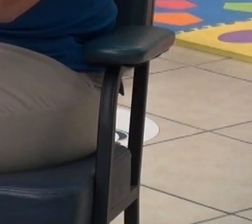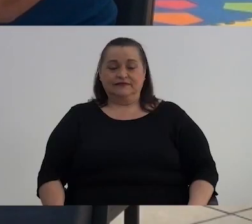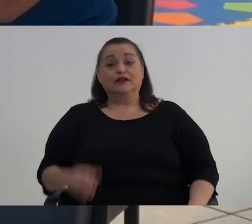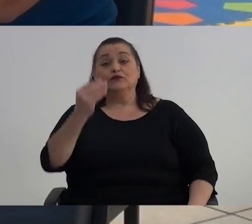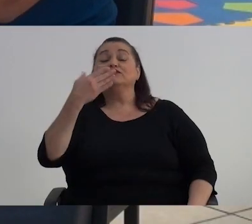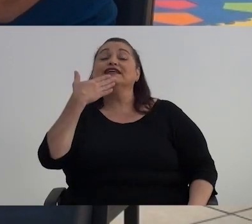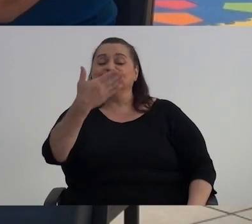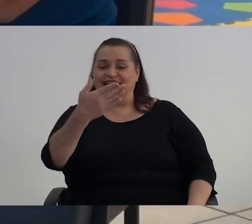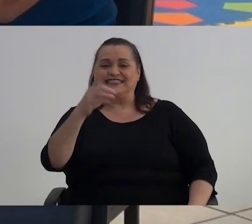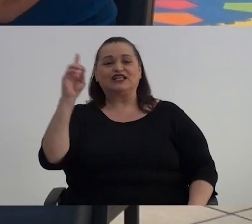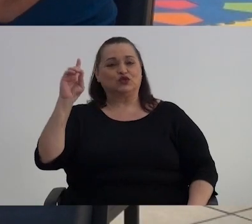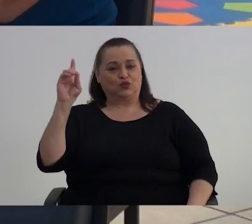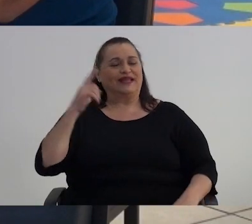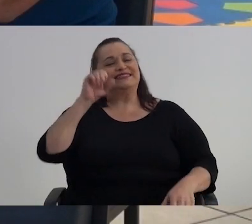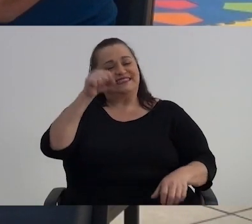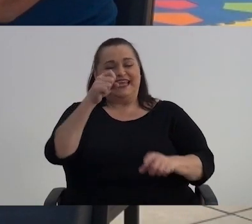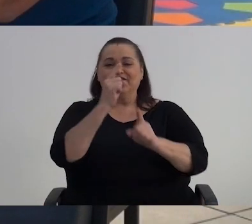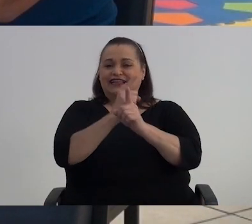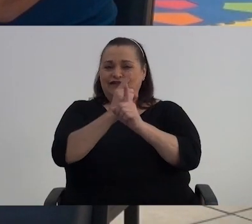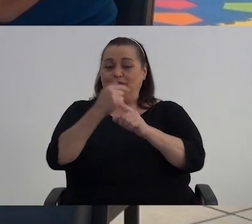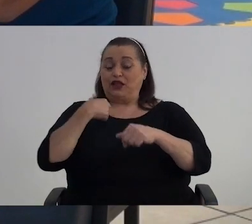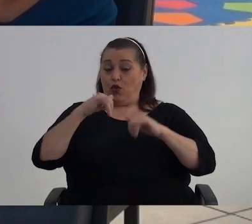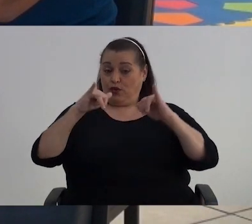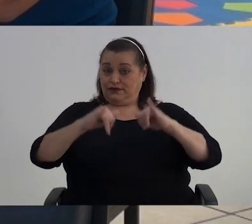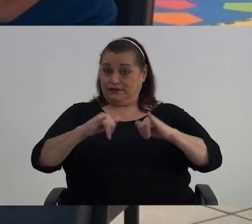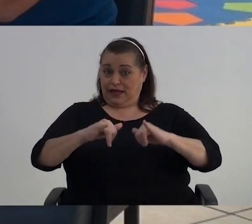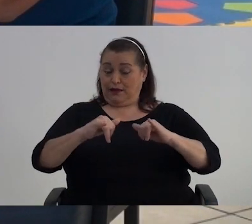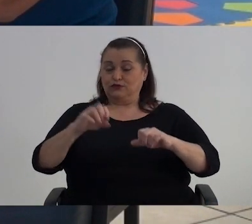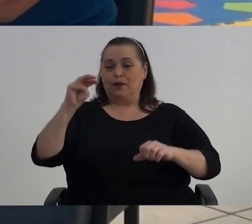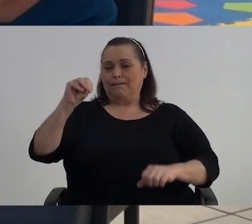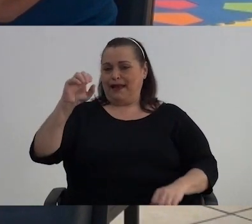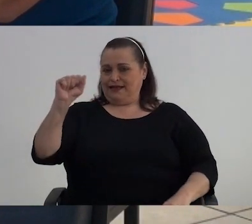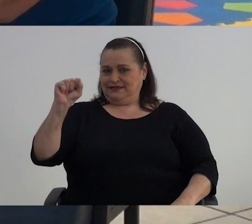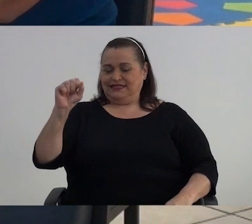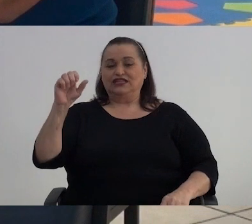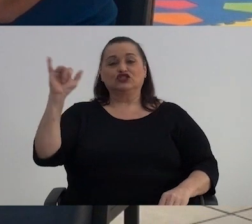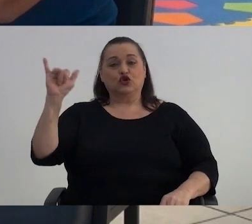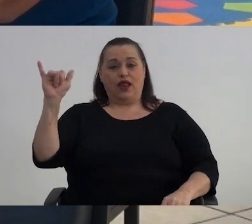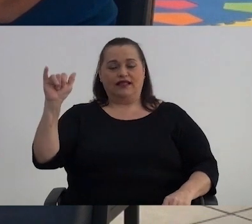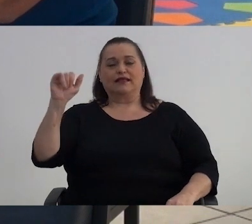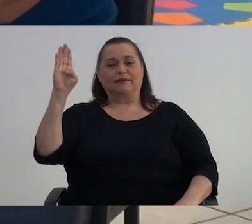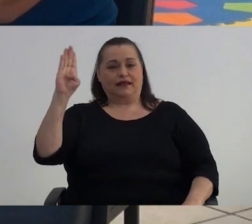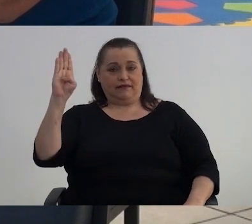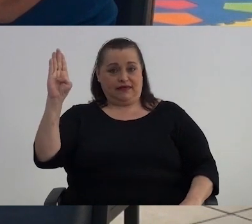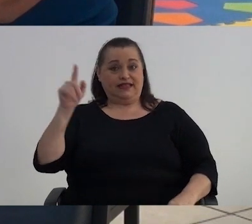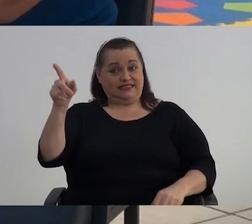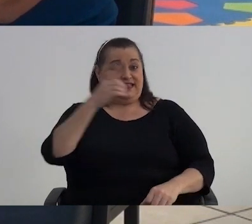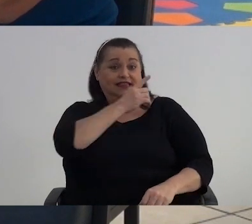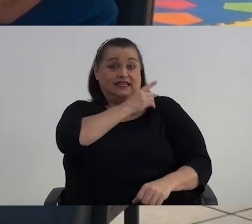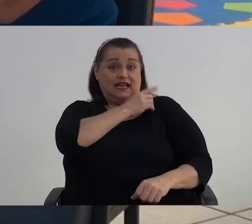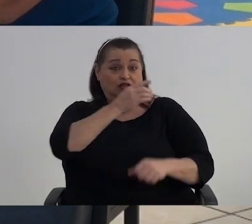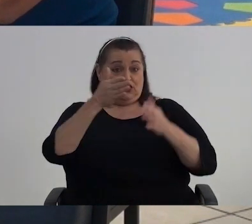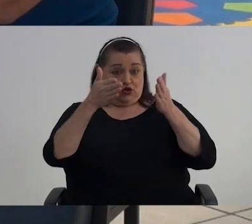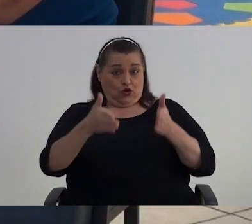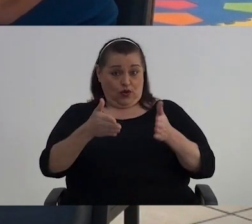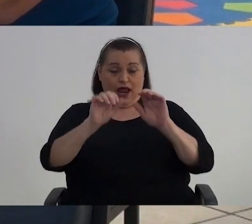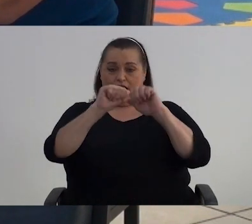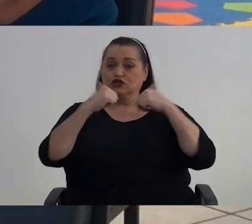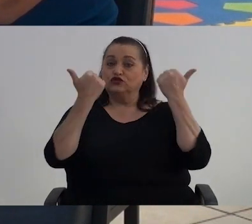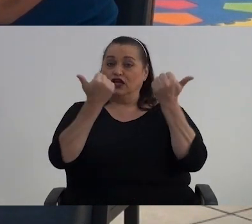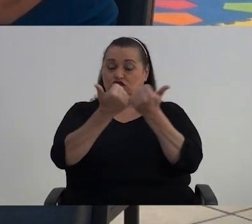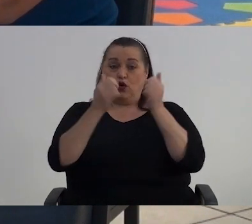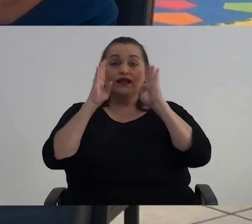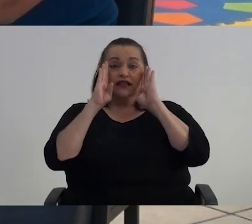Muchas gracias Douglas efectivamente hoy nos encontramos con la máster Yolanda Benavides directora de la